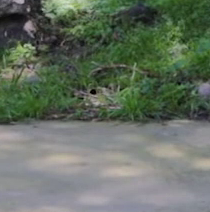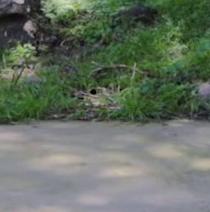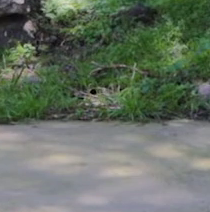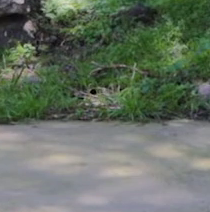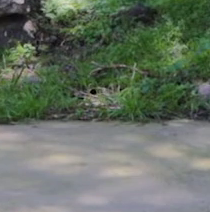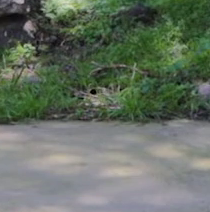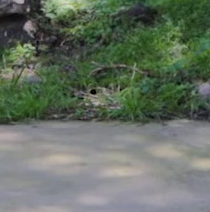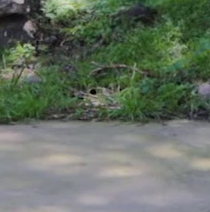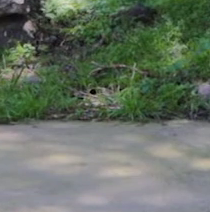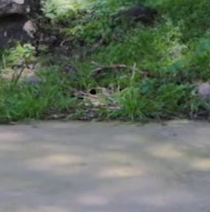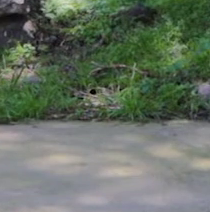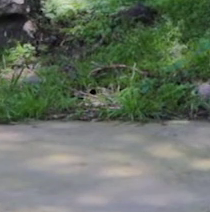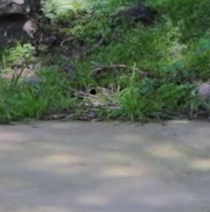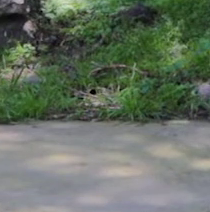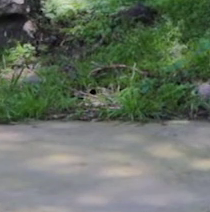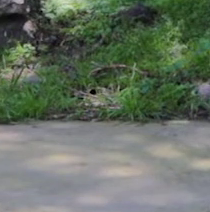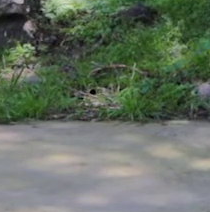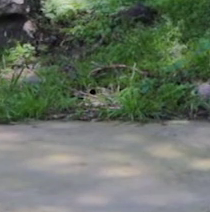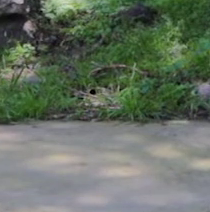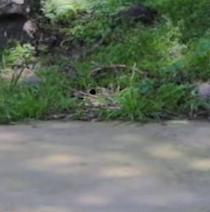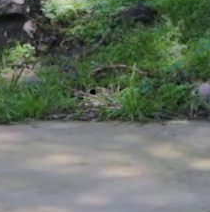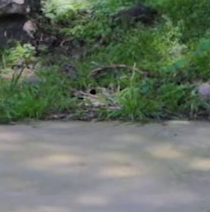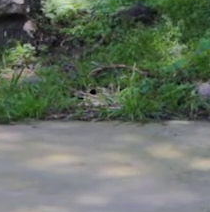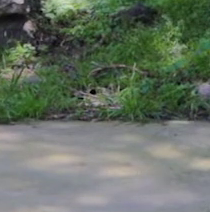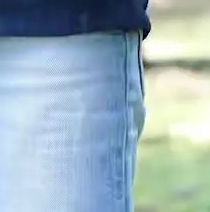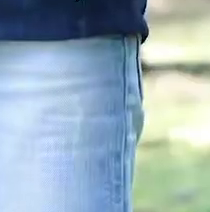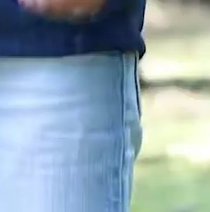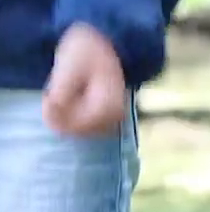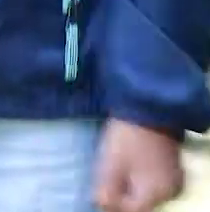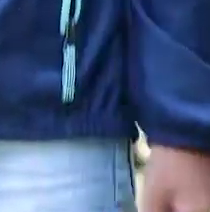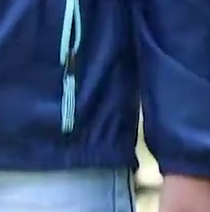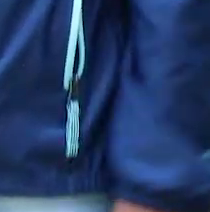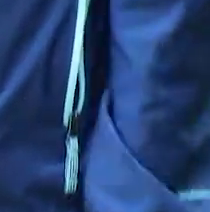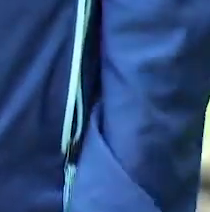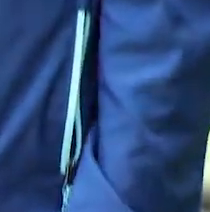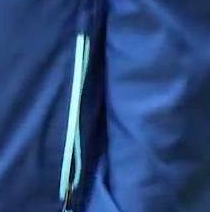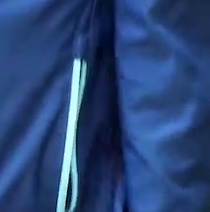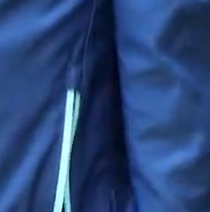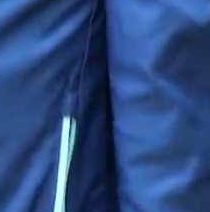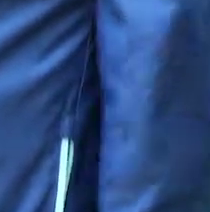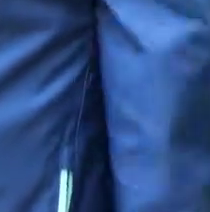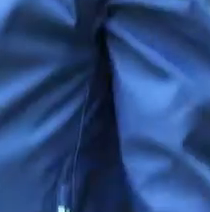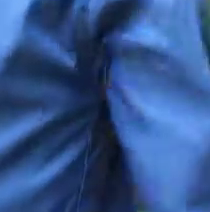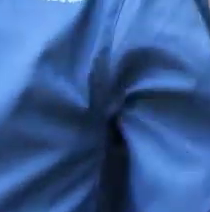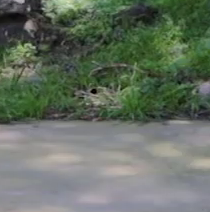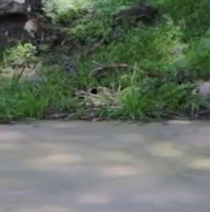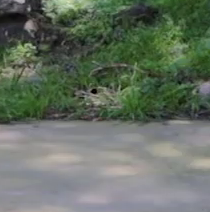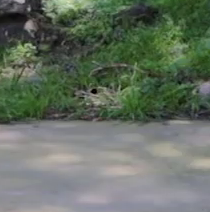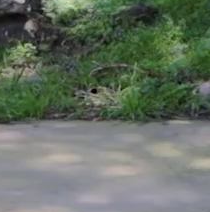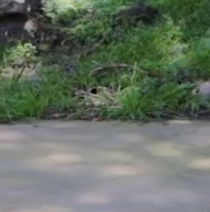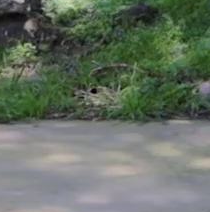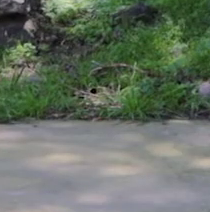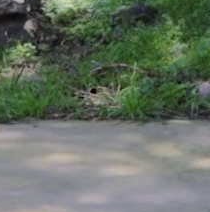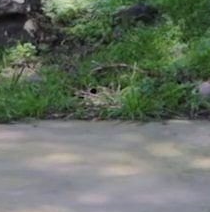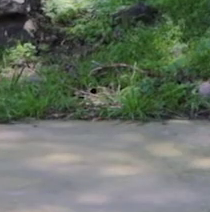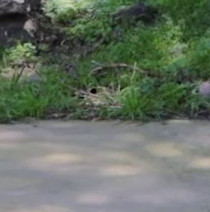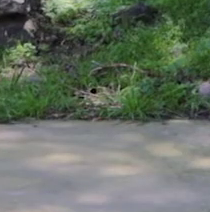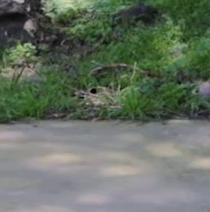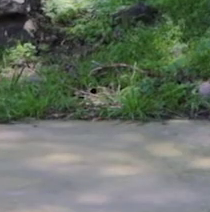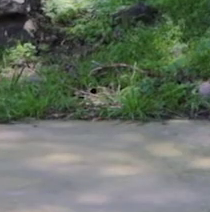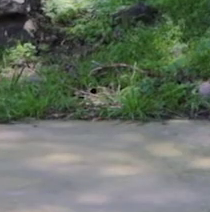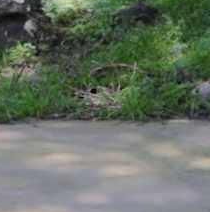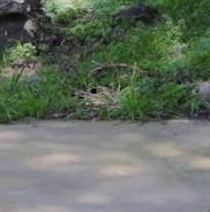vea. Otra más. Bien, descansamos. Agitamos nuestros brazos para descansar.